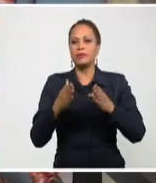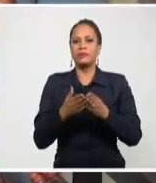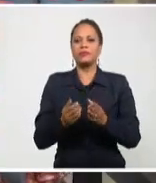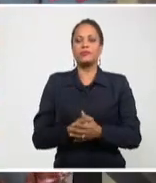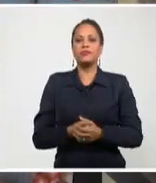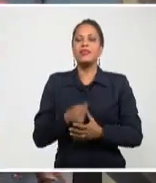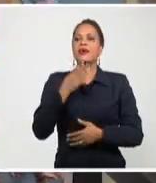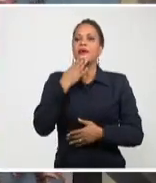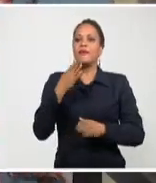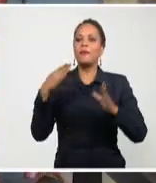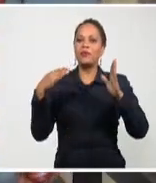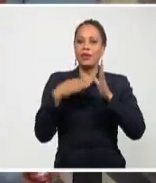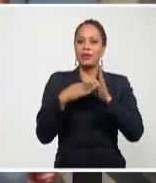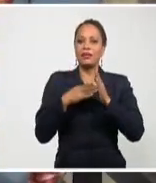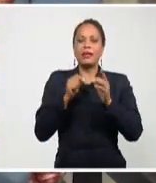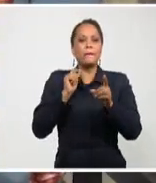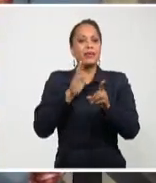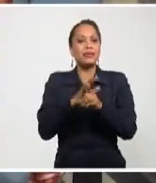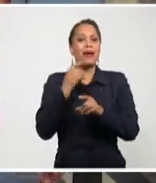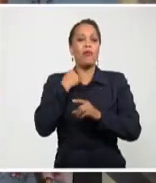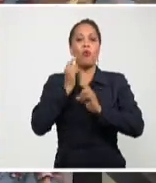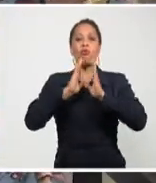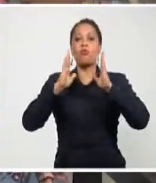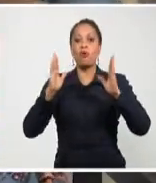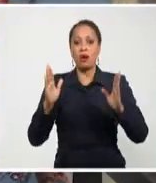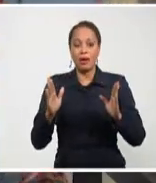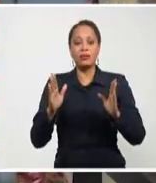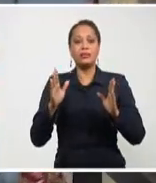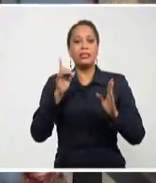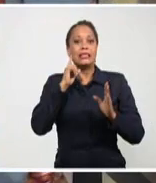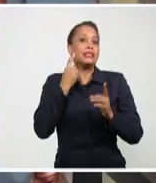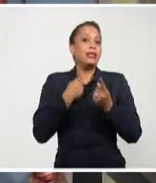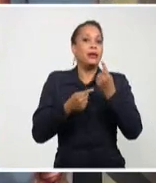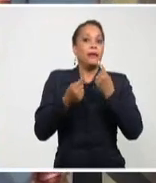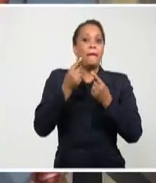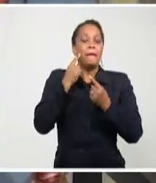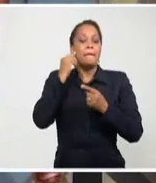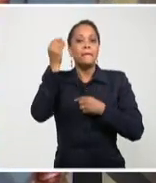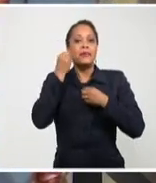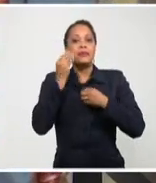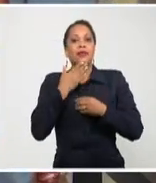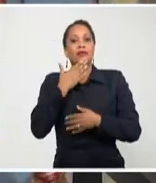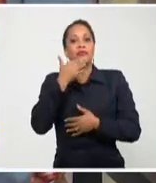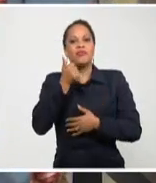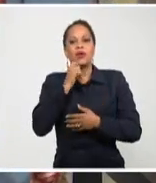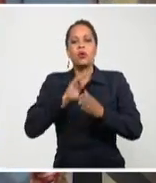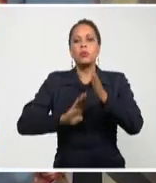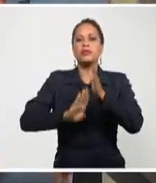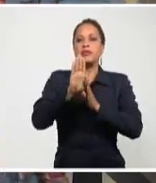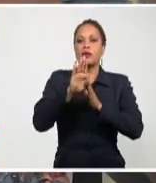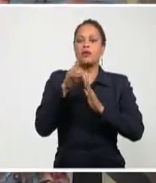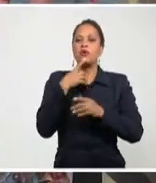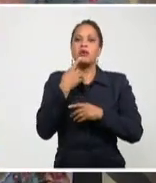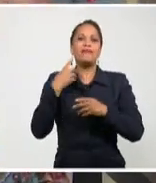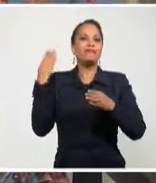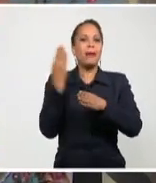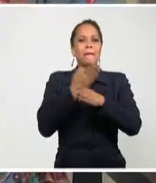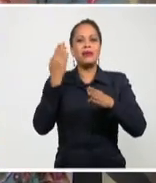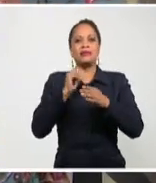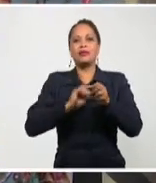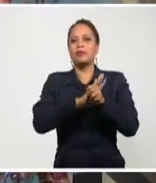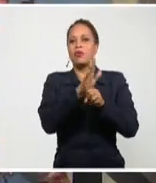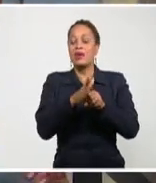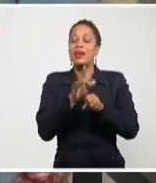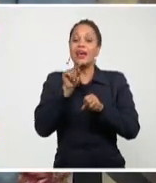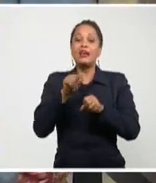Buenas tardes. Iniciamos un año con expectativas bien altas para vencer de una vez y por todas a un virus que hizo cambiar